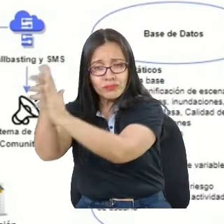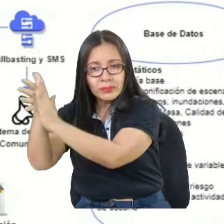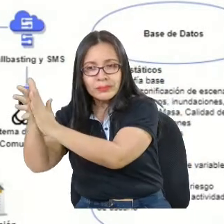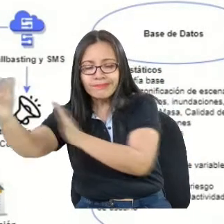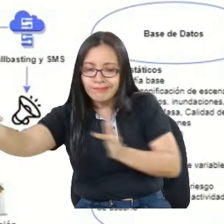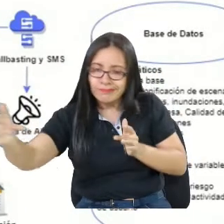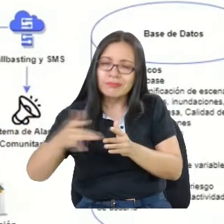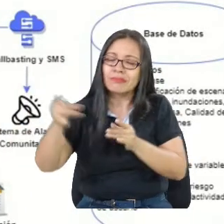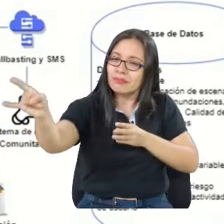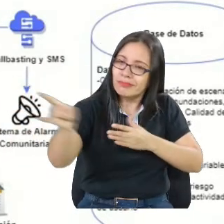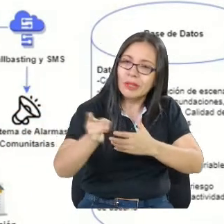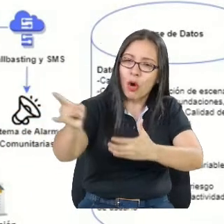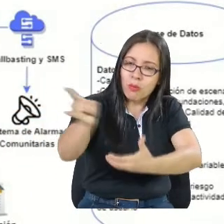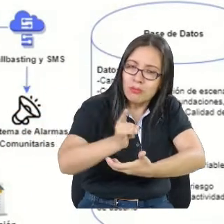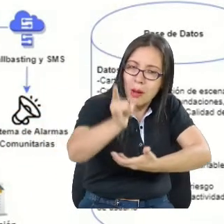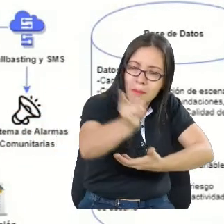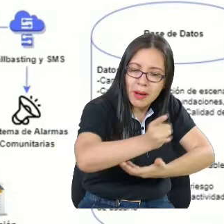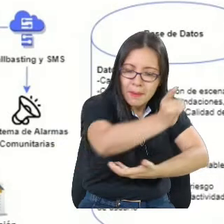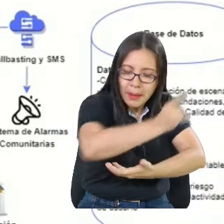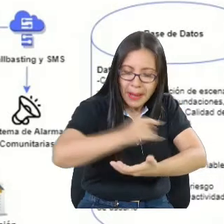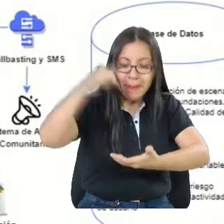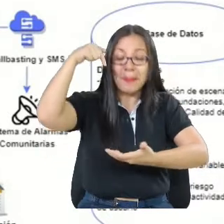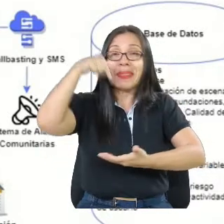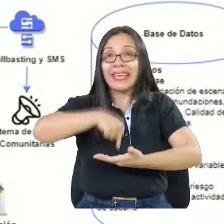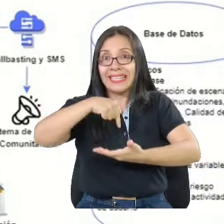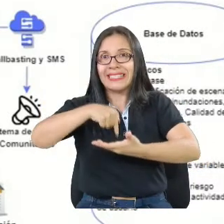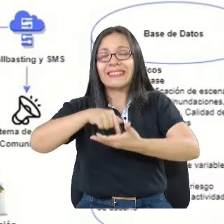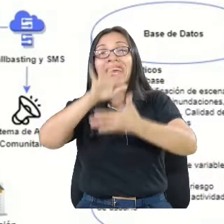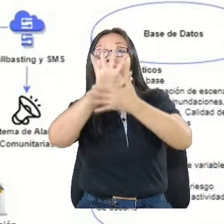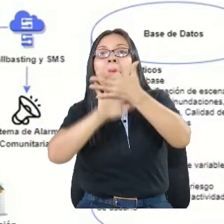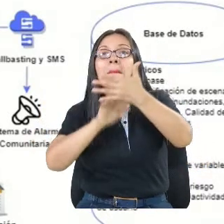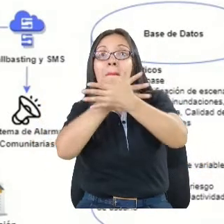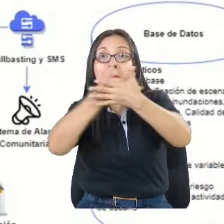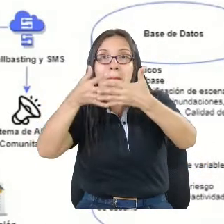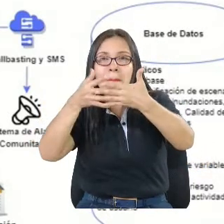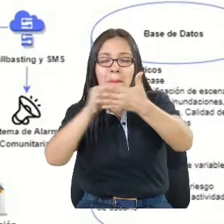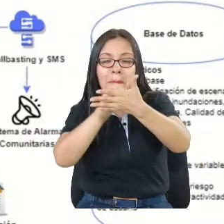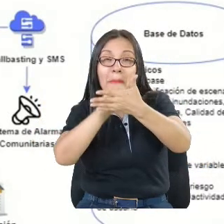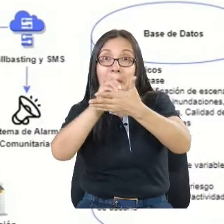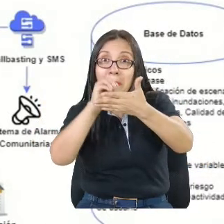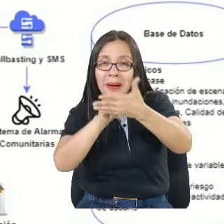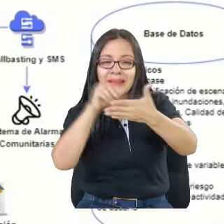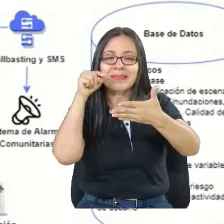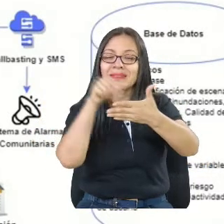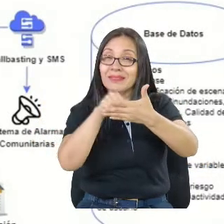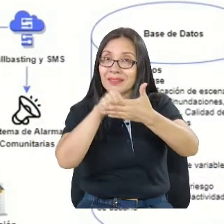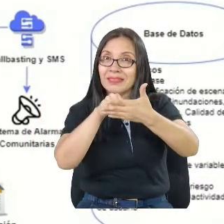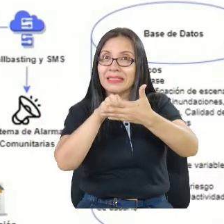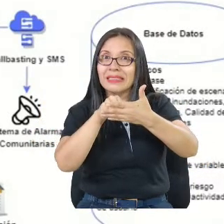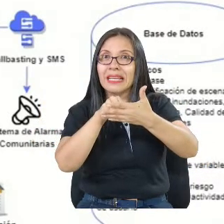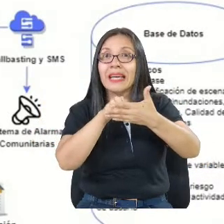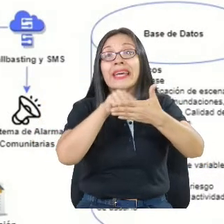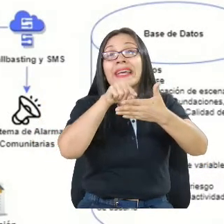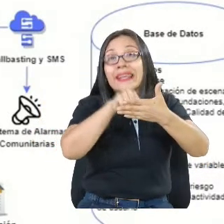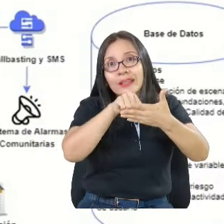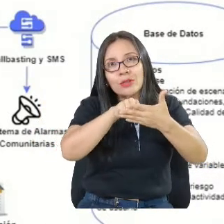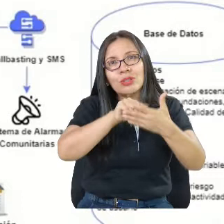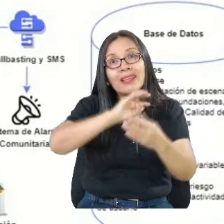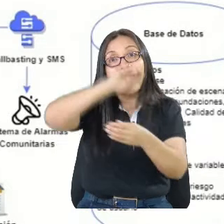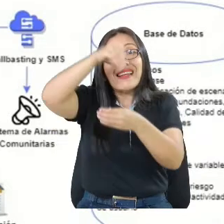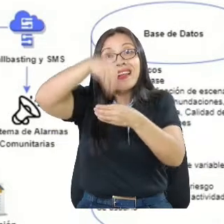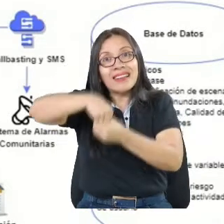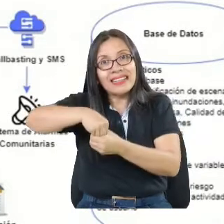acopian, se gestionan en una base de datos y eso llega al servidor de Datik, donde se almacenan para